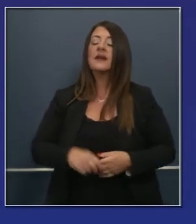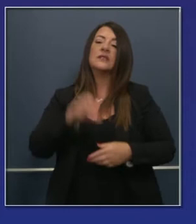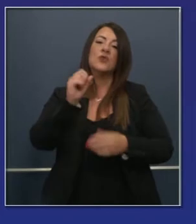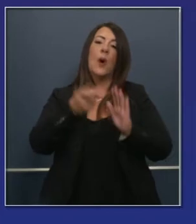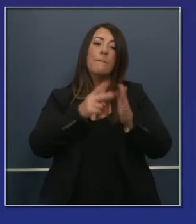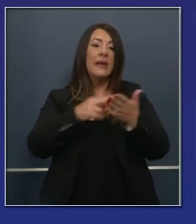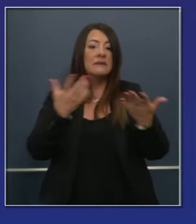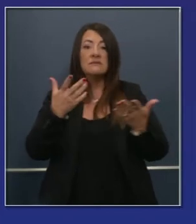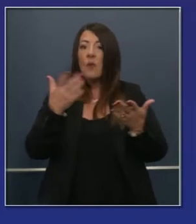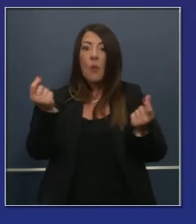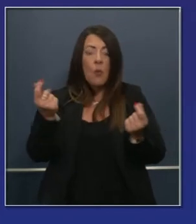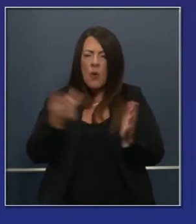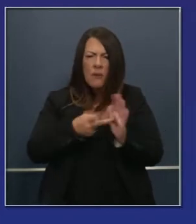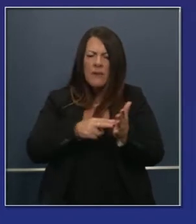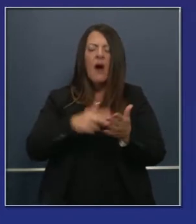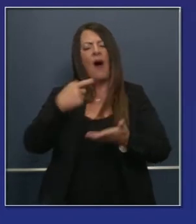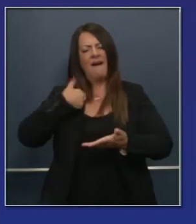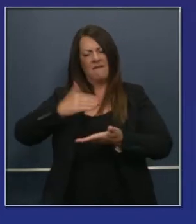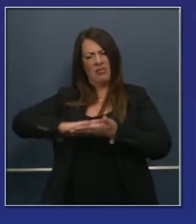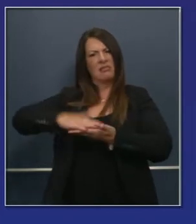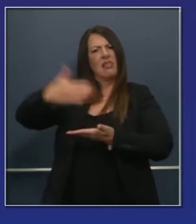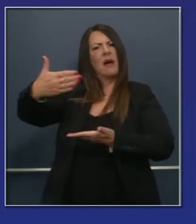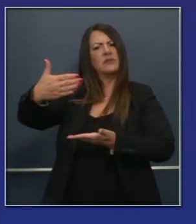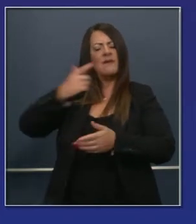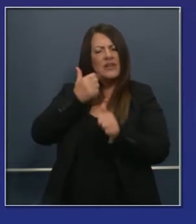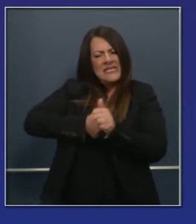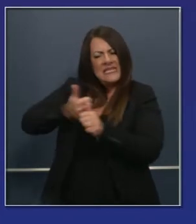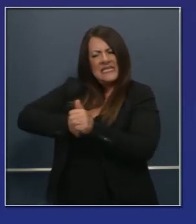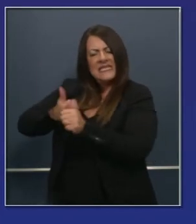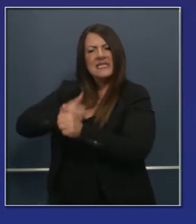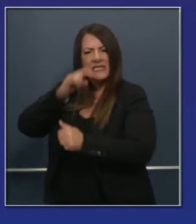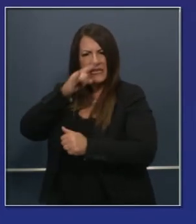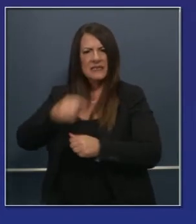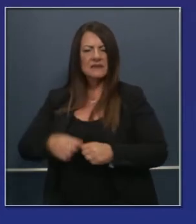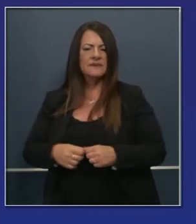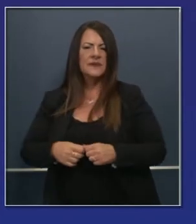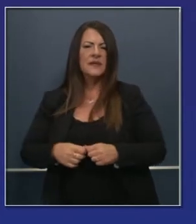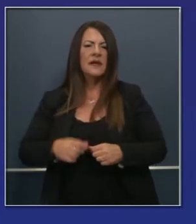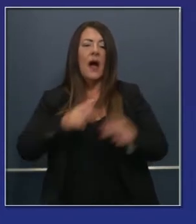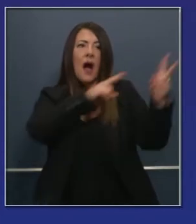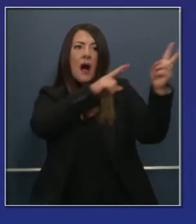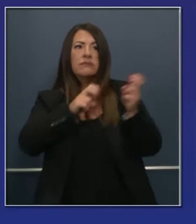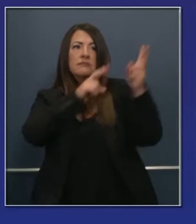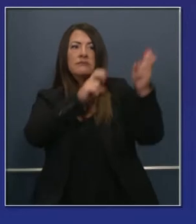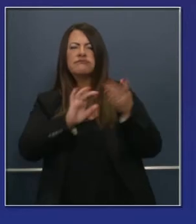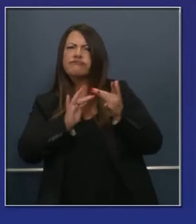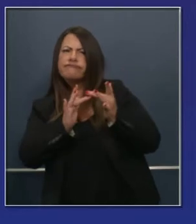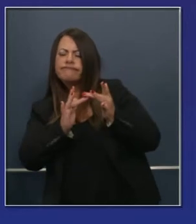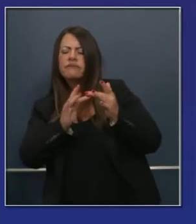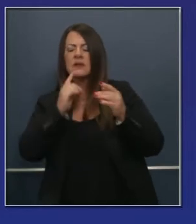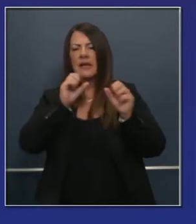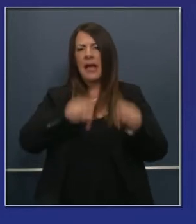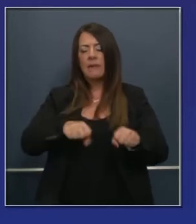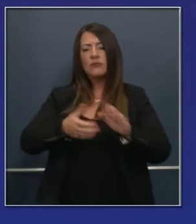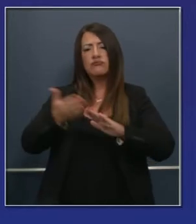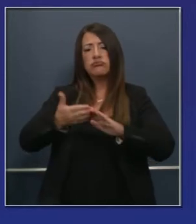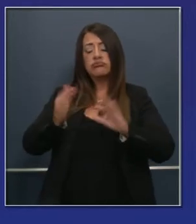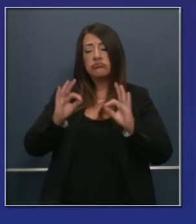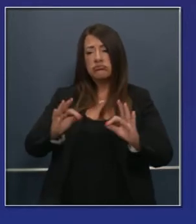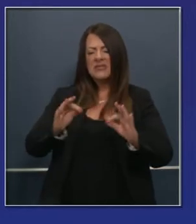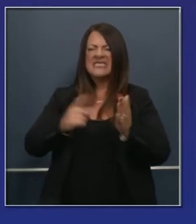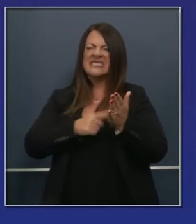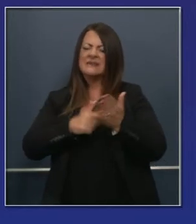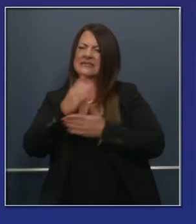exactamente qué significa, qué significa. Una computadora portátil para cuatro personas, para una familia, tal vez la velocidad de